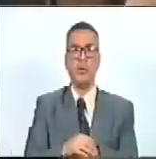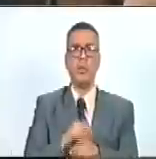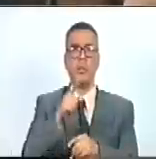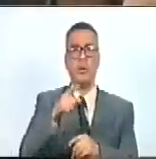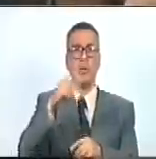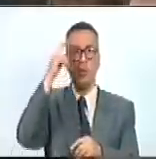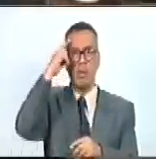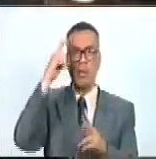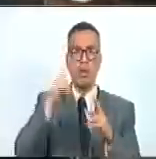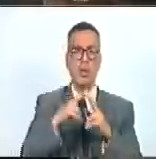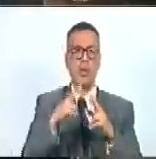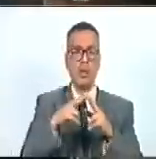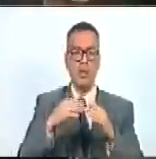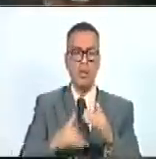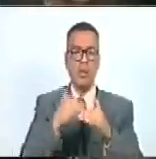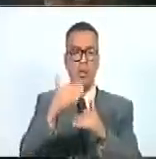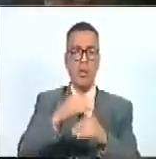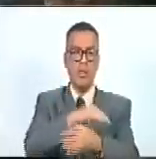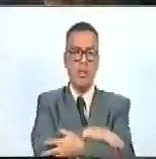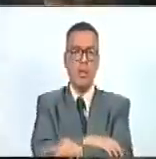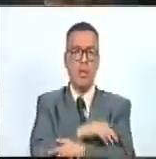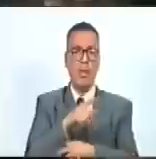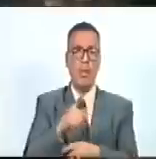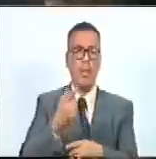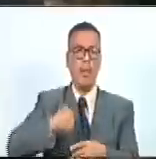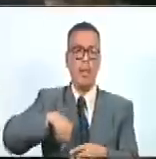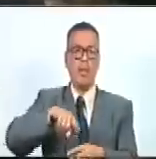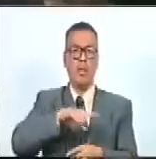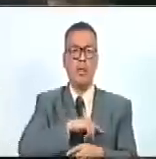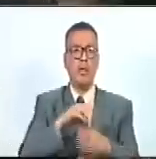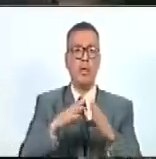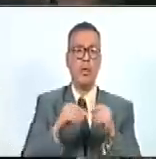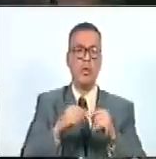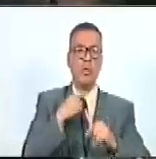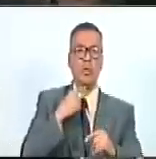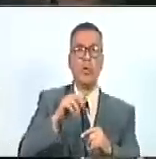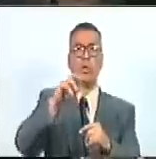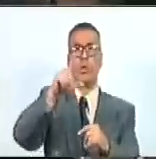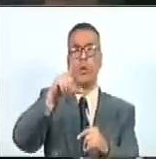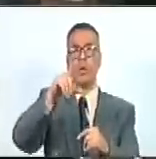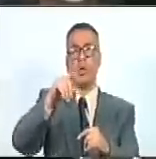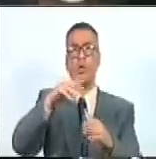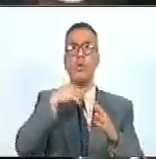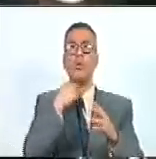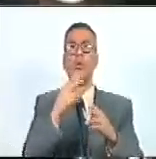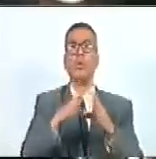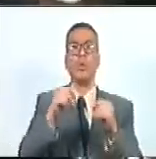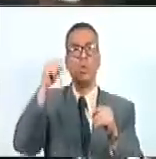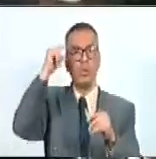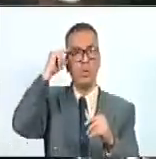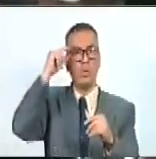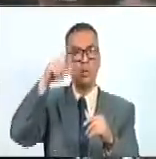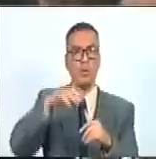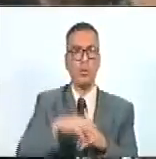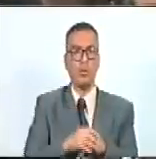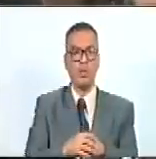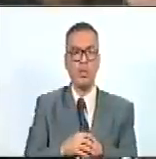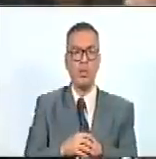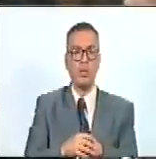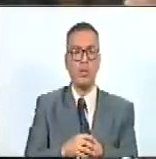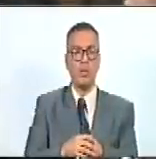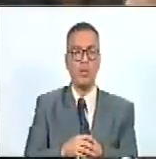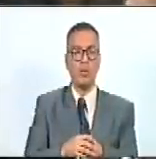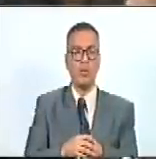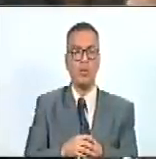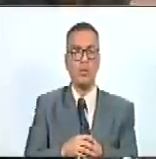reconocer y para abrazar a todas las locutoras y a todos los locutores de este país, no en su día, sino